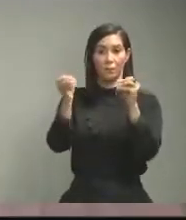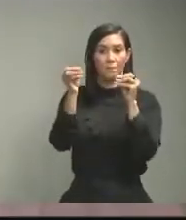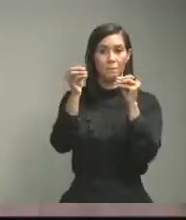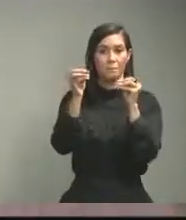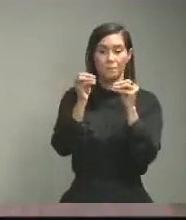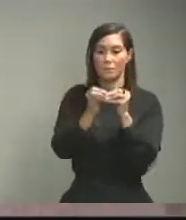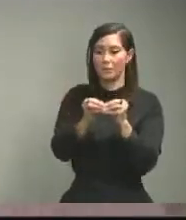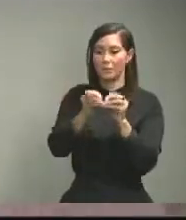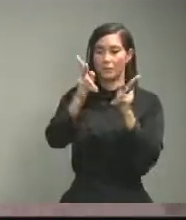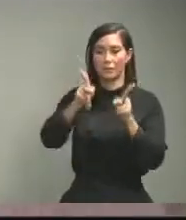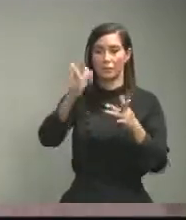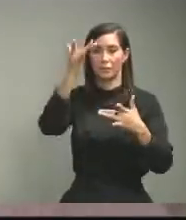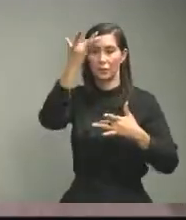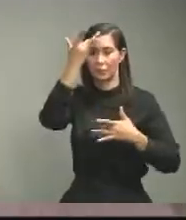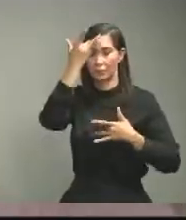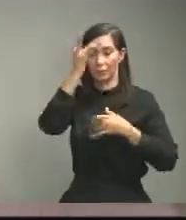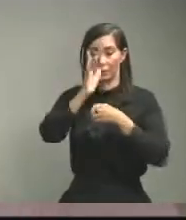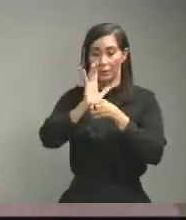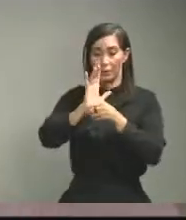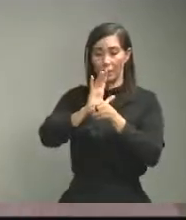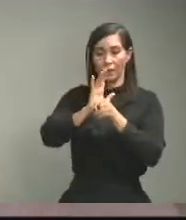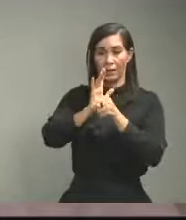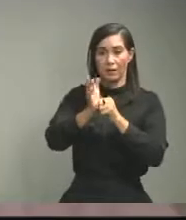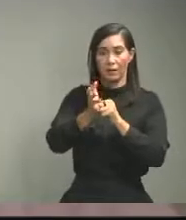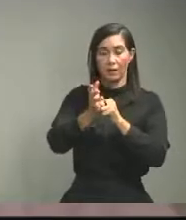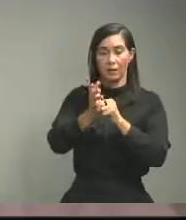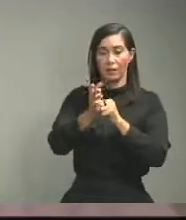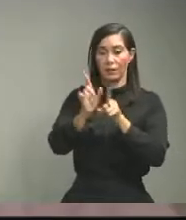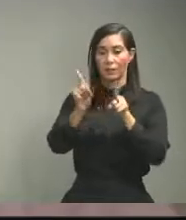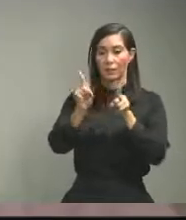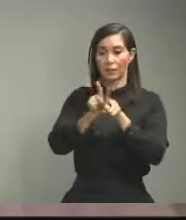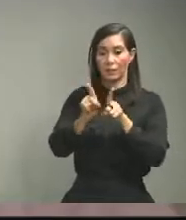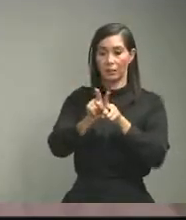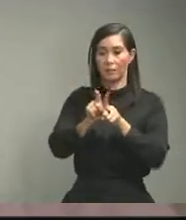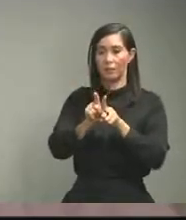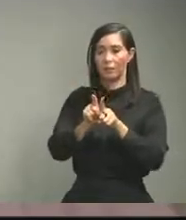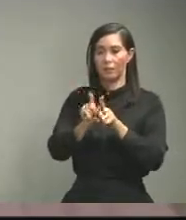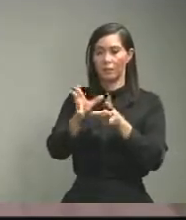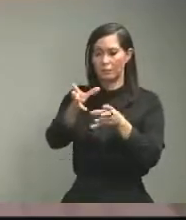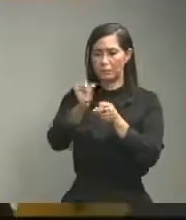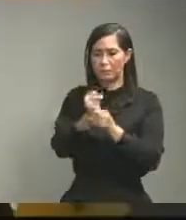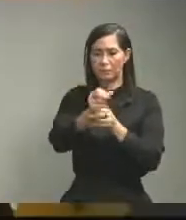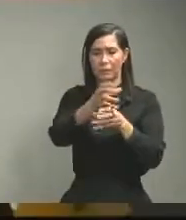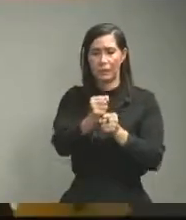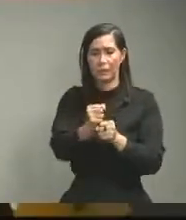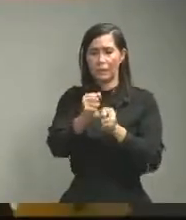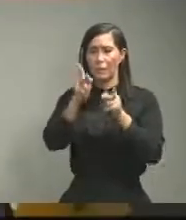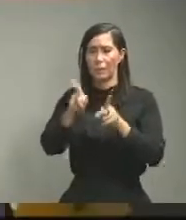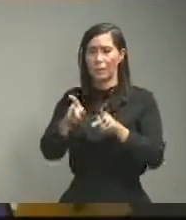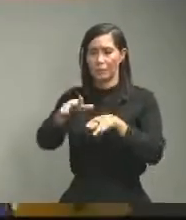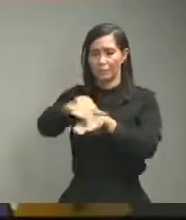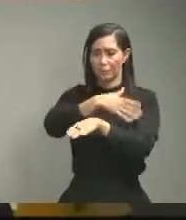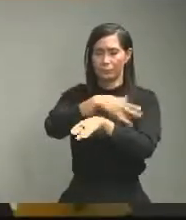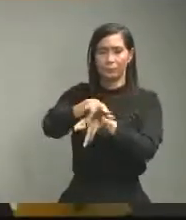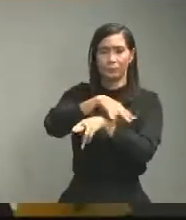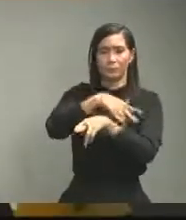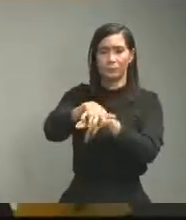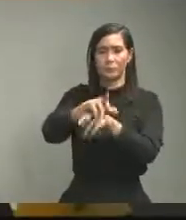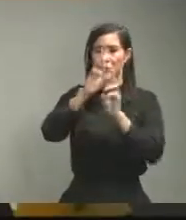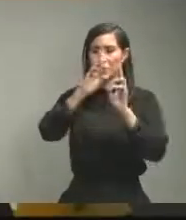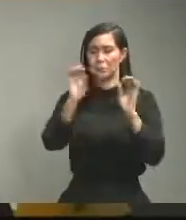de contagio al mismo tiempo hay mayor nivel de detención durante el toque de las provincias